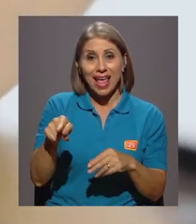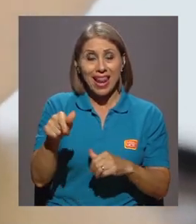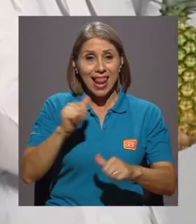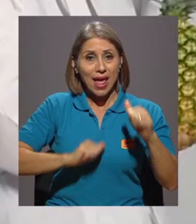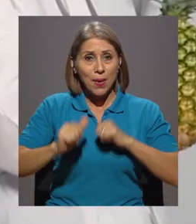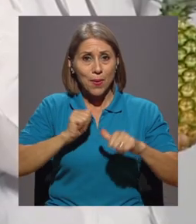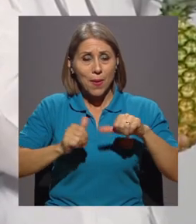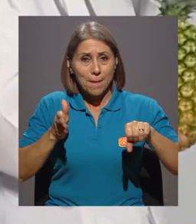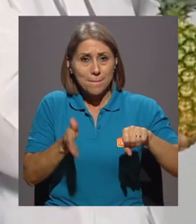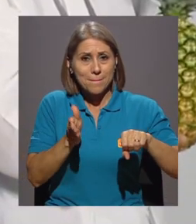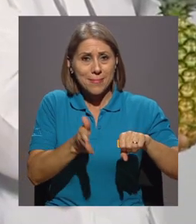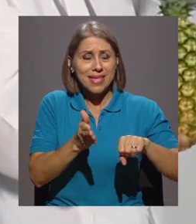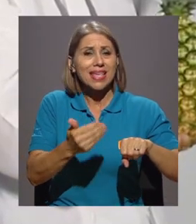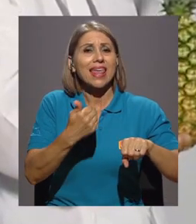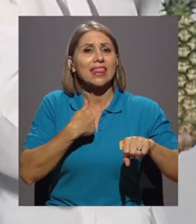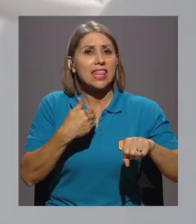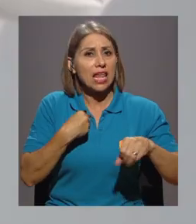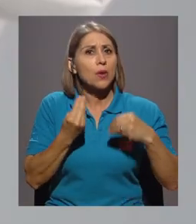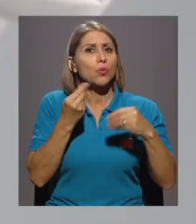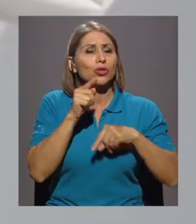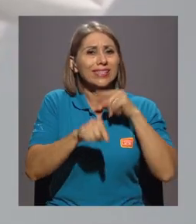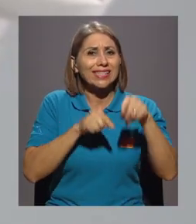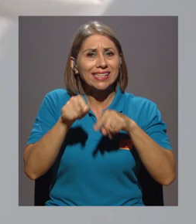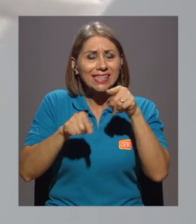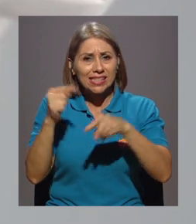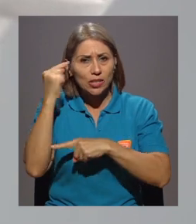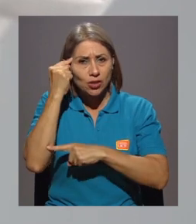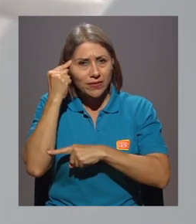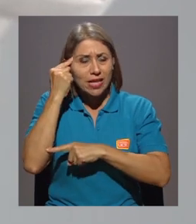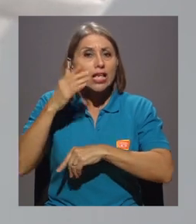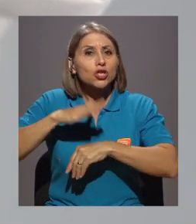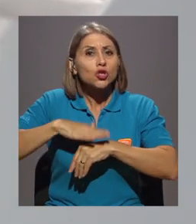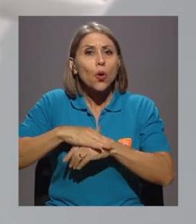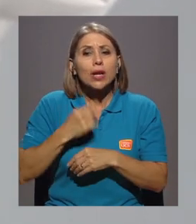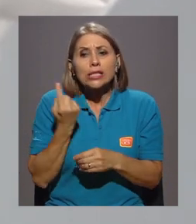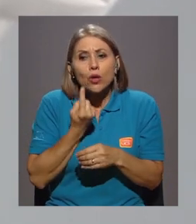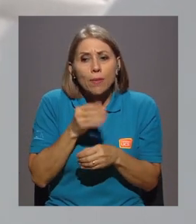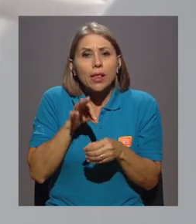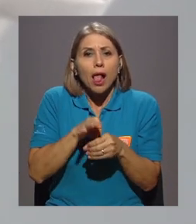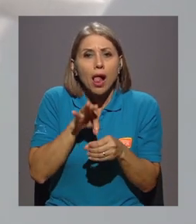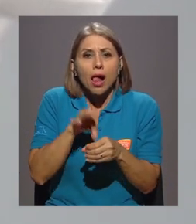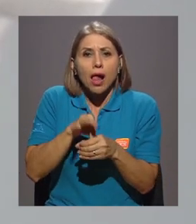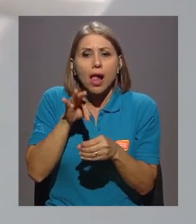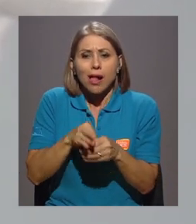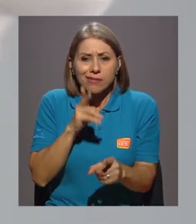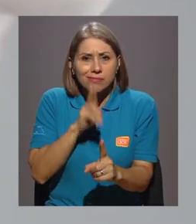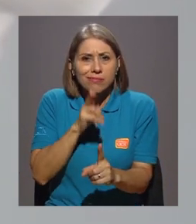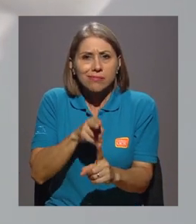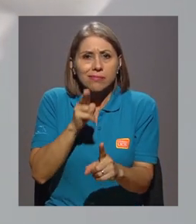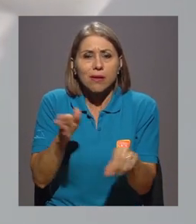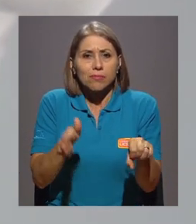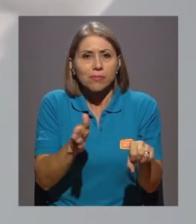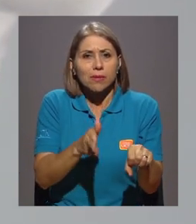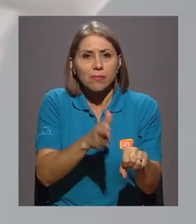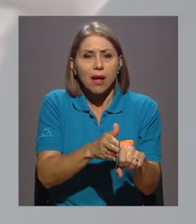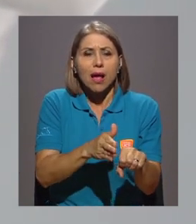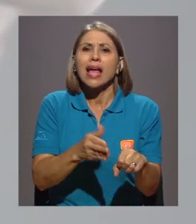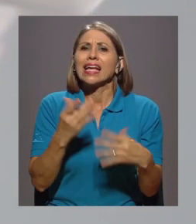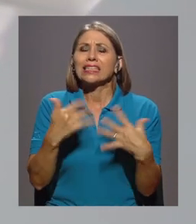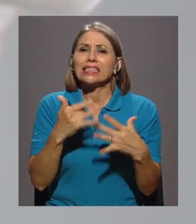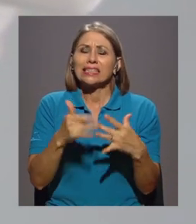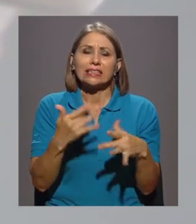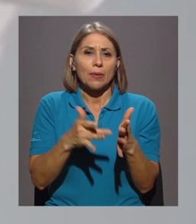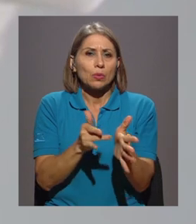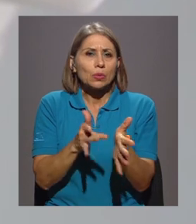Piña tiene un alto componente crítico y de reflexión sobre el monocultivo, las prácticas excesivas del uso del suelo y los